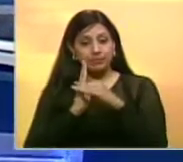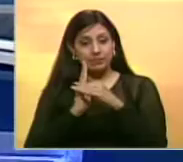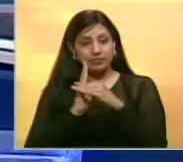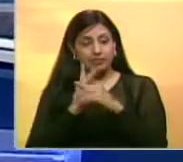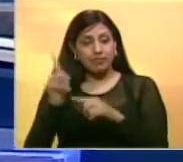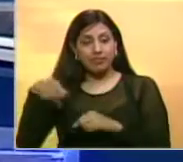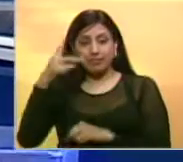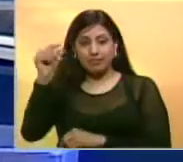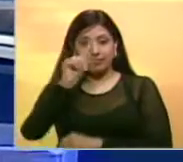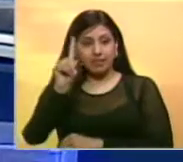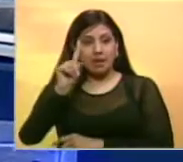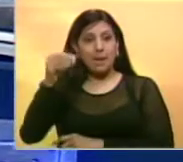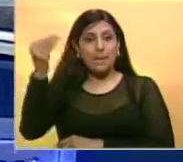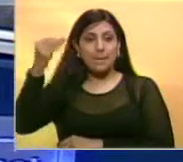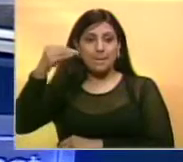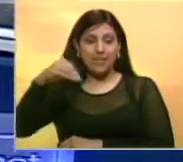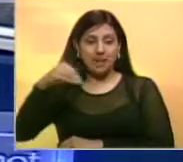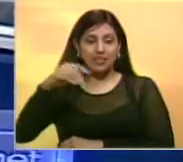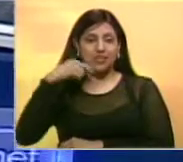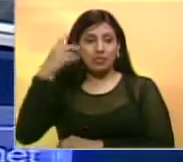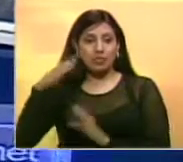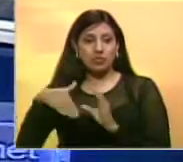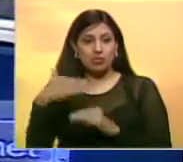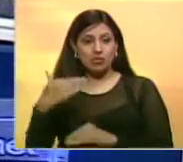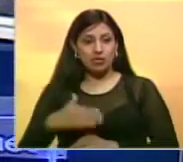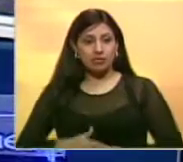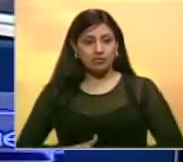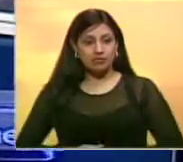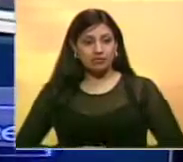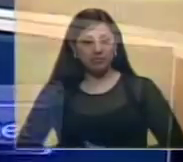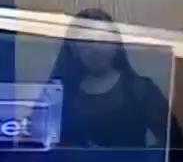pausa No se aparten que al regreso Estrenos y Estrellas